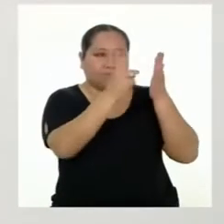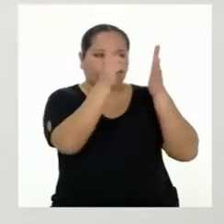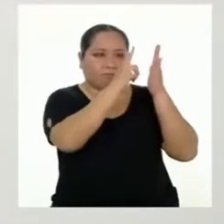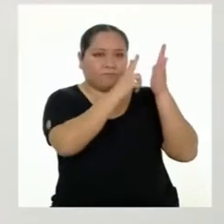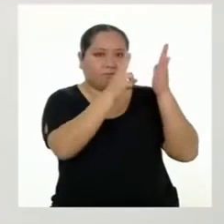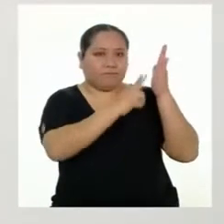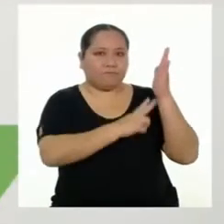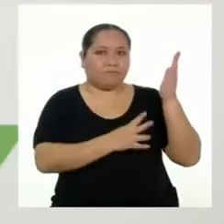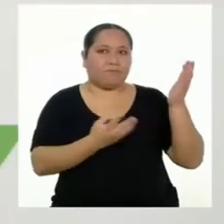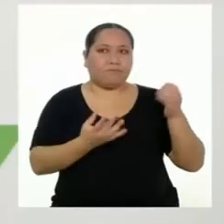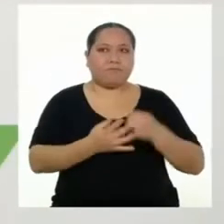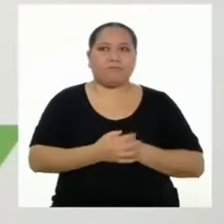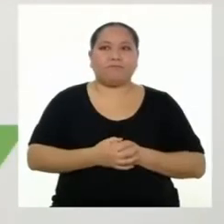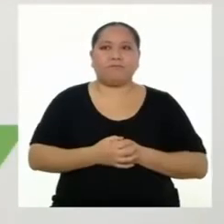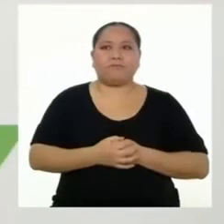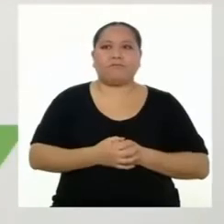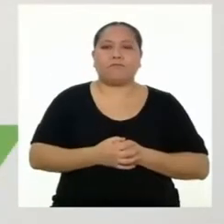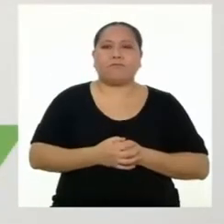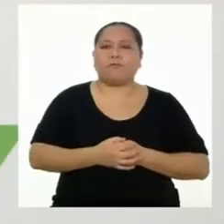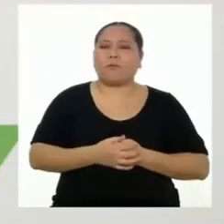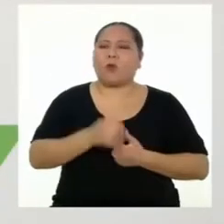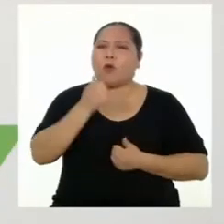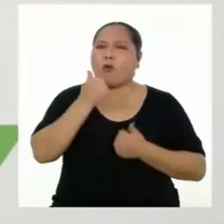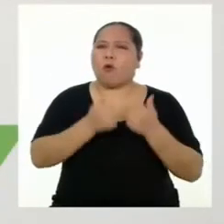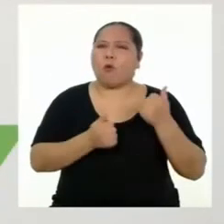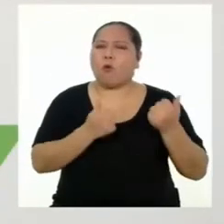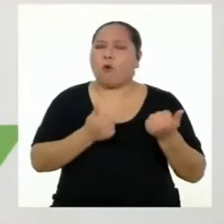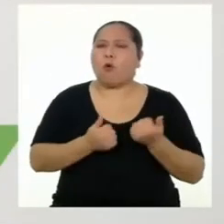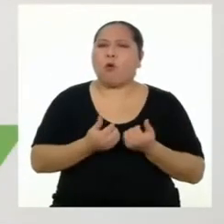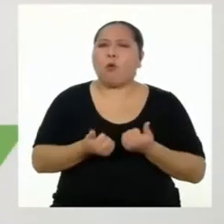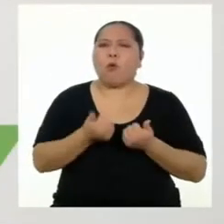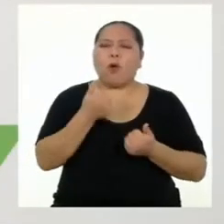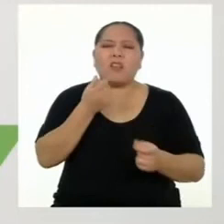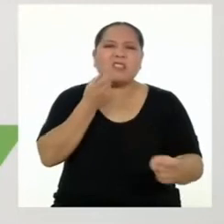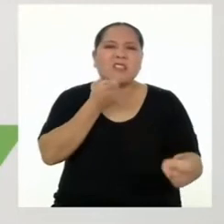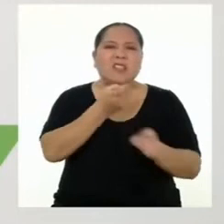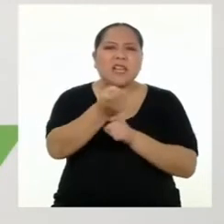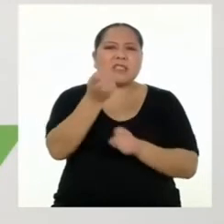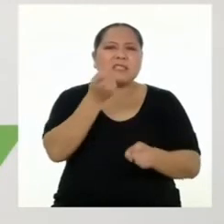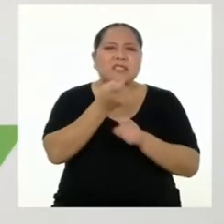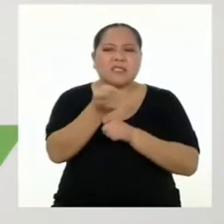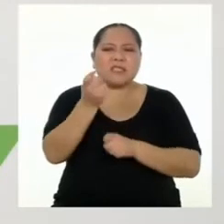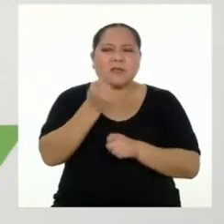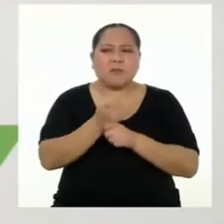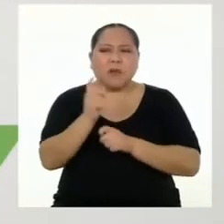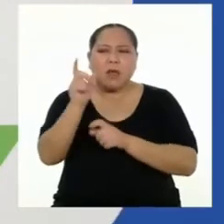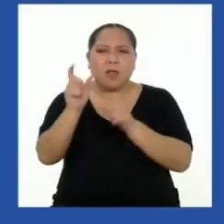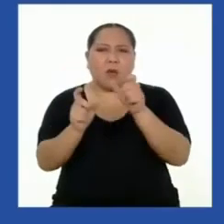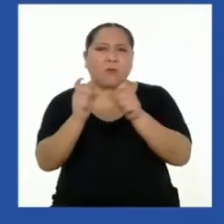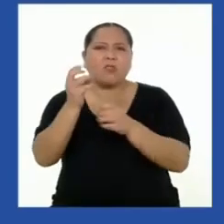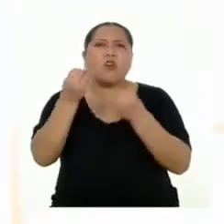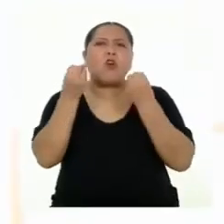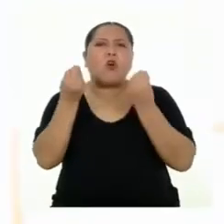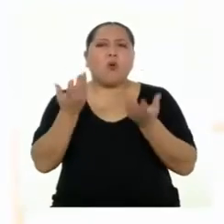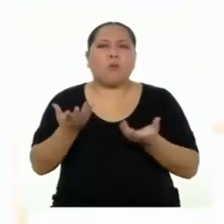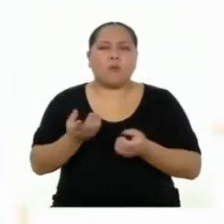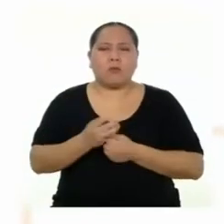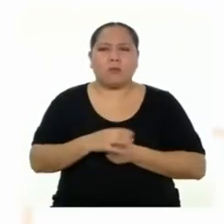texto. En general, ¿qué efectos tienen estos contaminantes en las personas?